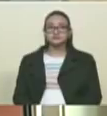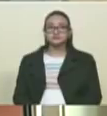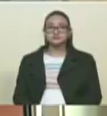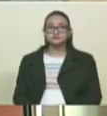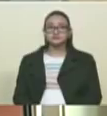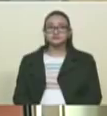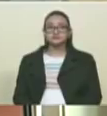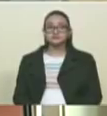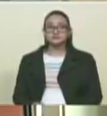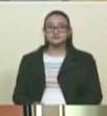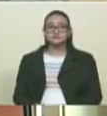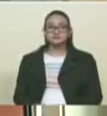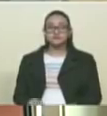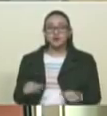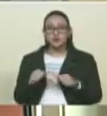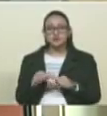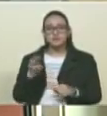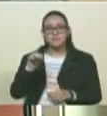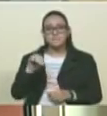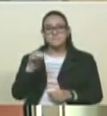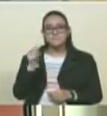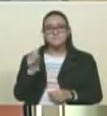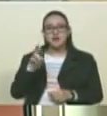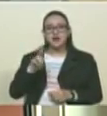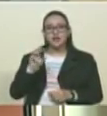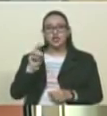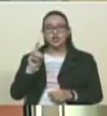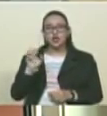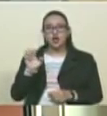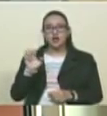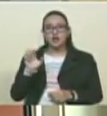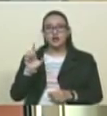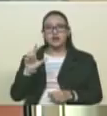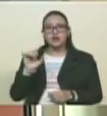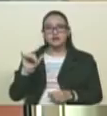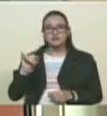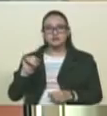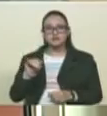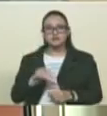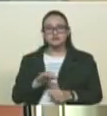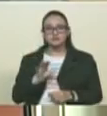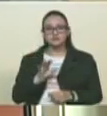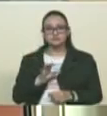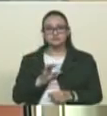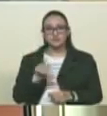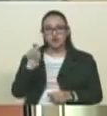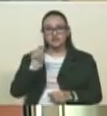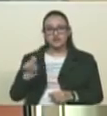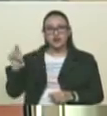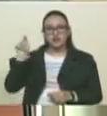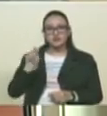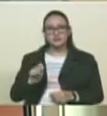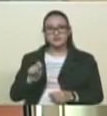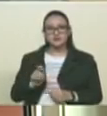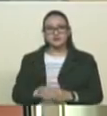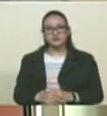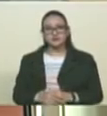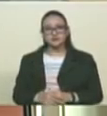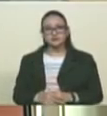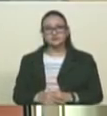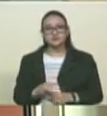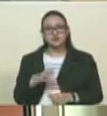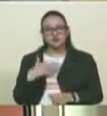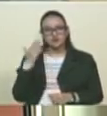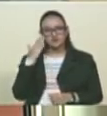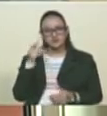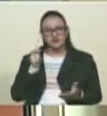Continuamos con Mardo Leiprin de Televen. Muy buenas tardes. Bien, Yo quisiera saber si en este